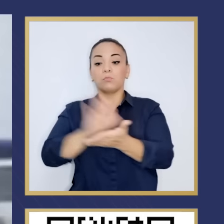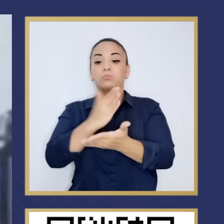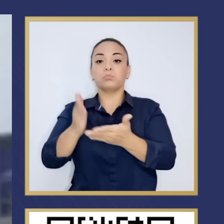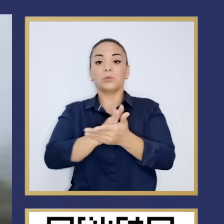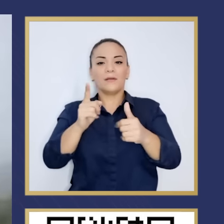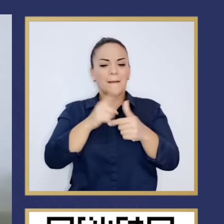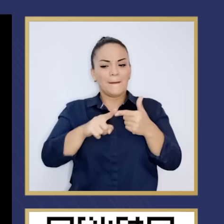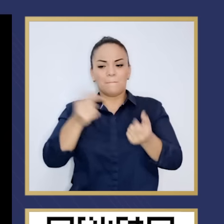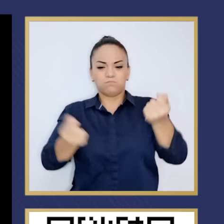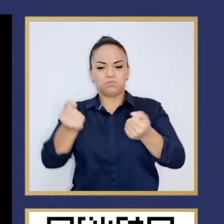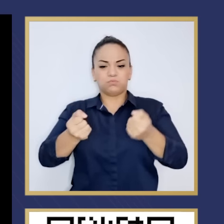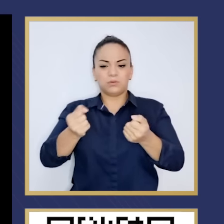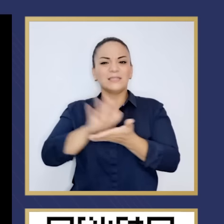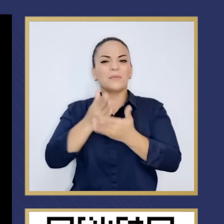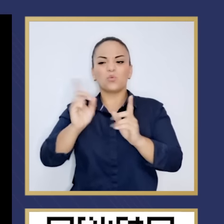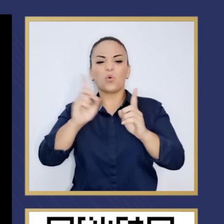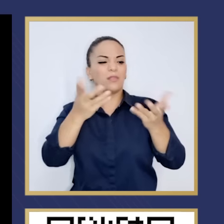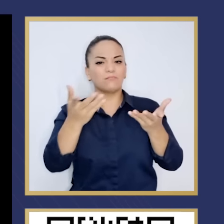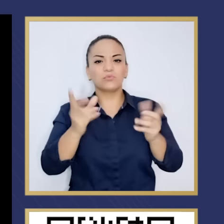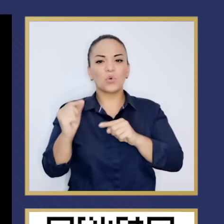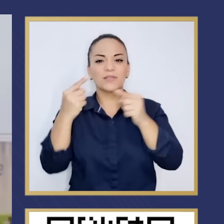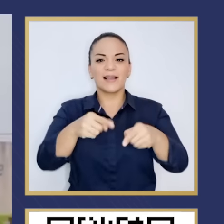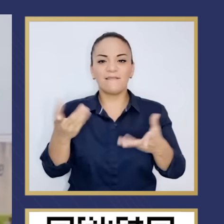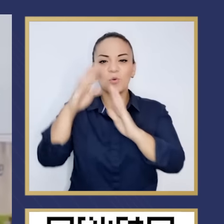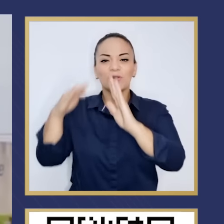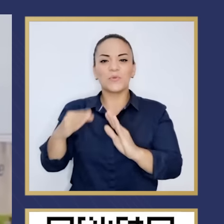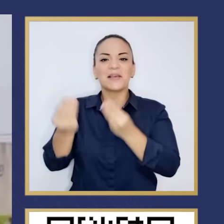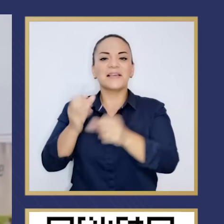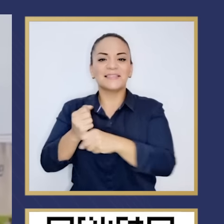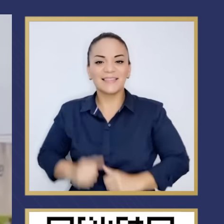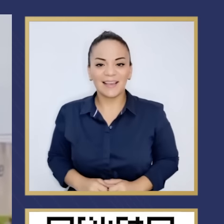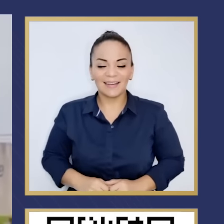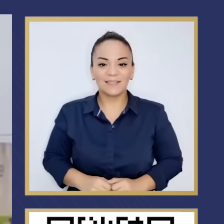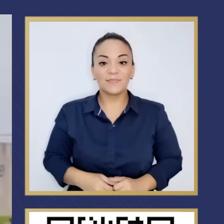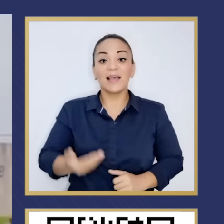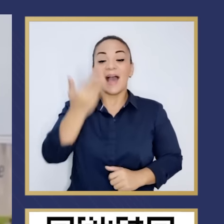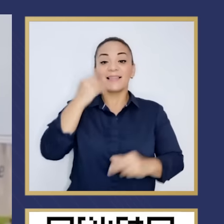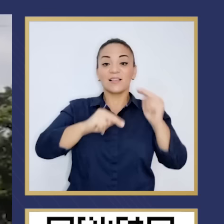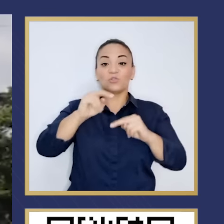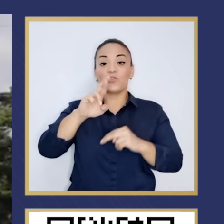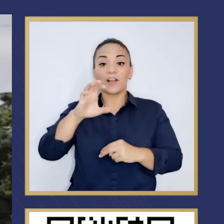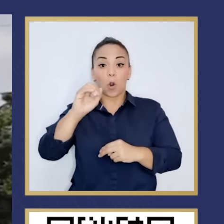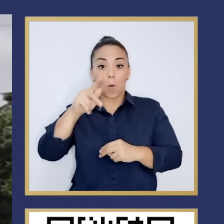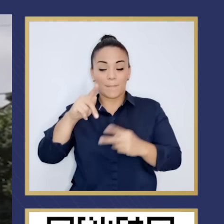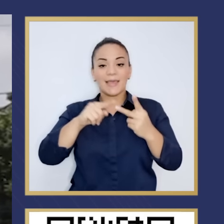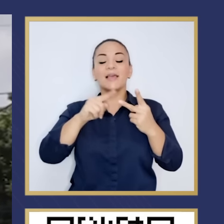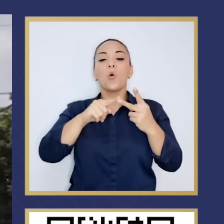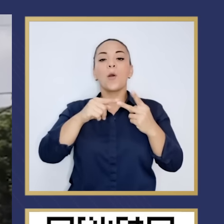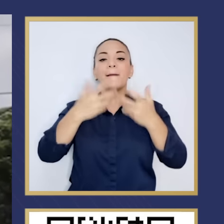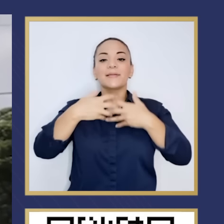que nunca llegaba. ¿Y dónde estaba la Contraloría? En el fallido negocio de recope con la empresa china Soresco,